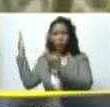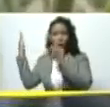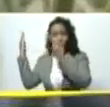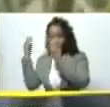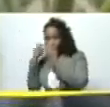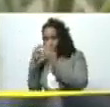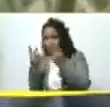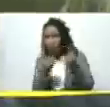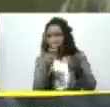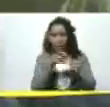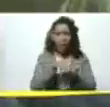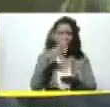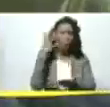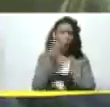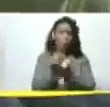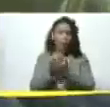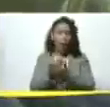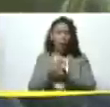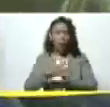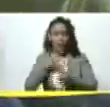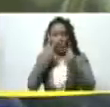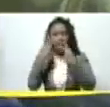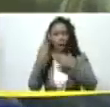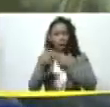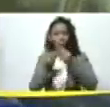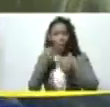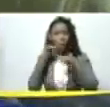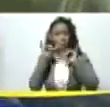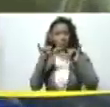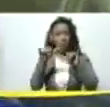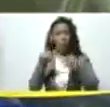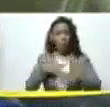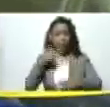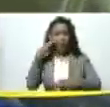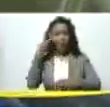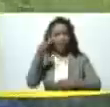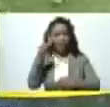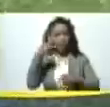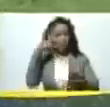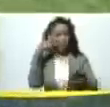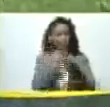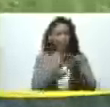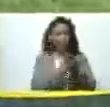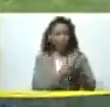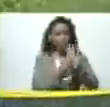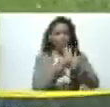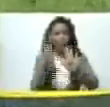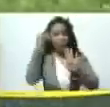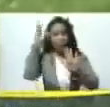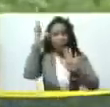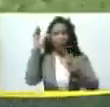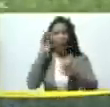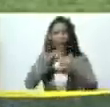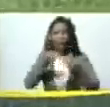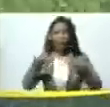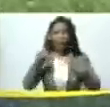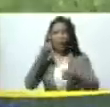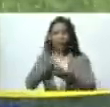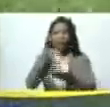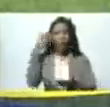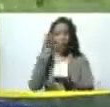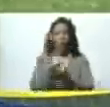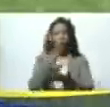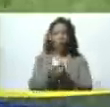estado de Monaga a esta unidad de producción y pueda presenciar usted mismo el altísimo potencial con que cuentan las tierras monaguenses y